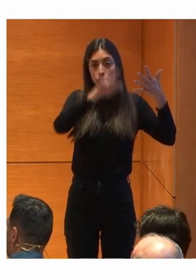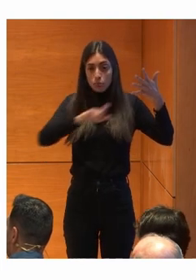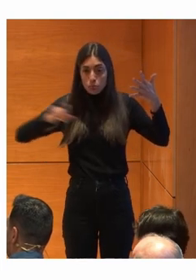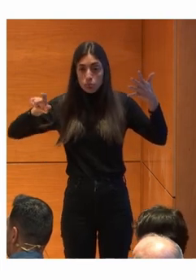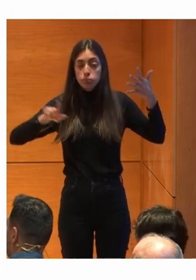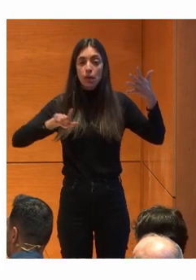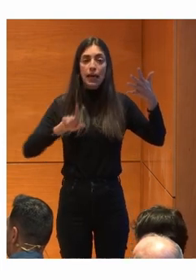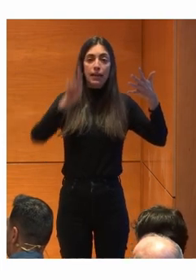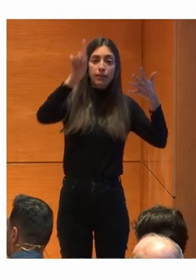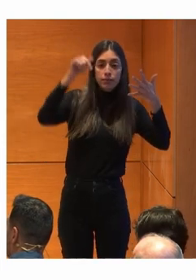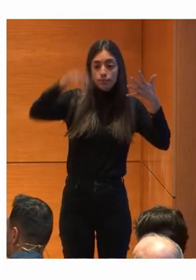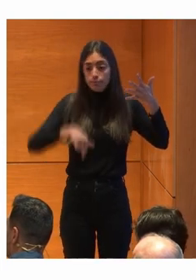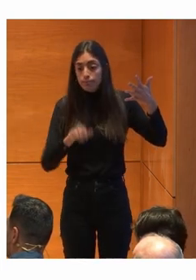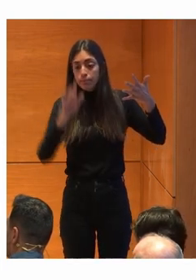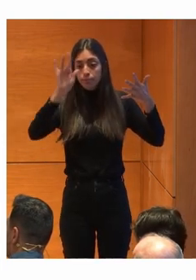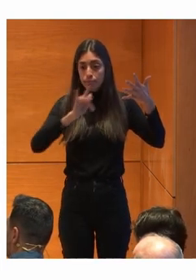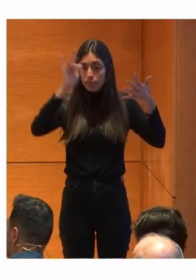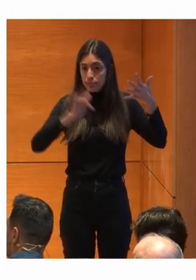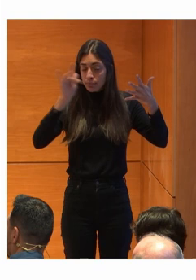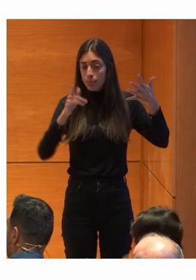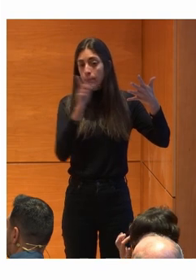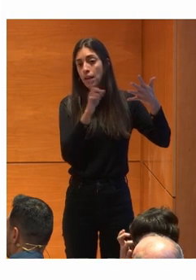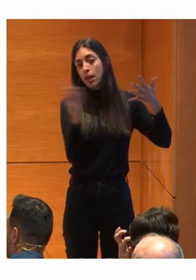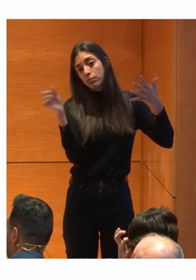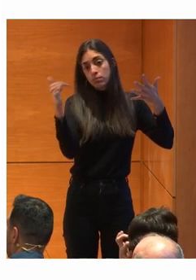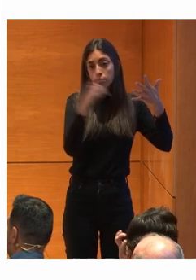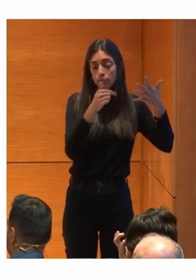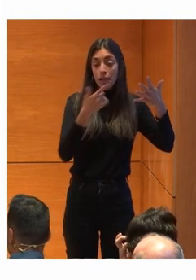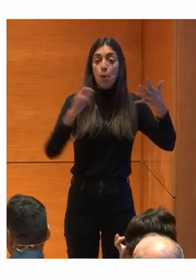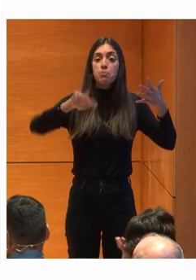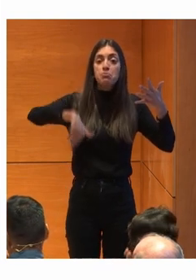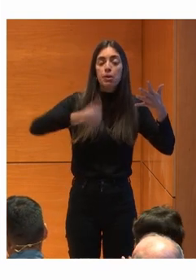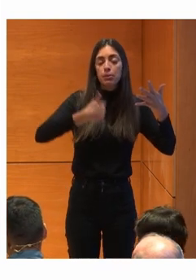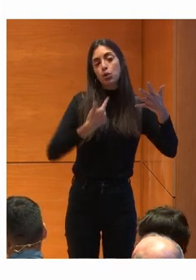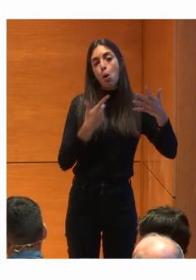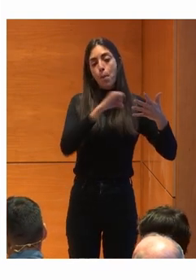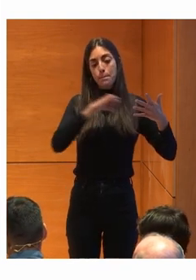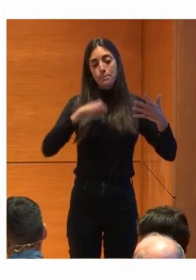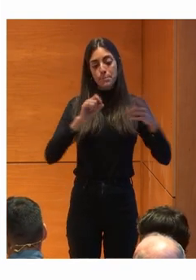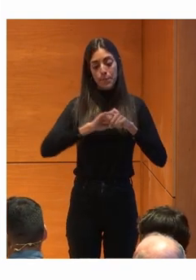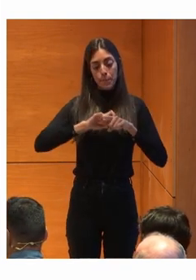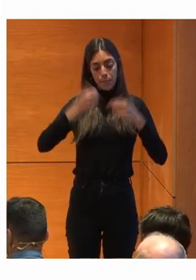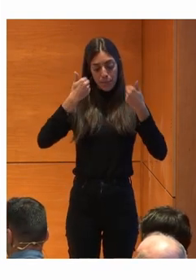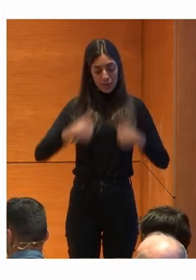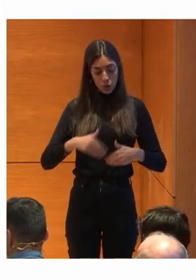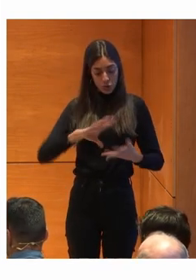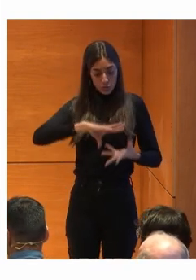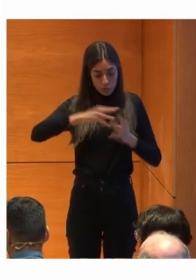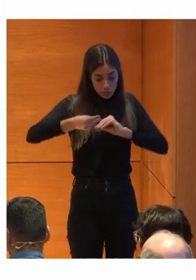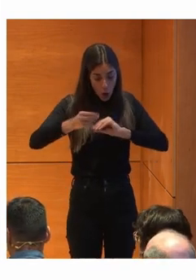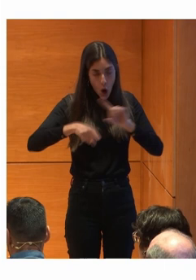izquierdo Subir, bajar El scroll Esto todo permite Personalización Para que ahí Por ejemplo Para que la persona Puede acceder De forma